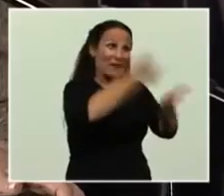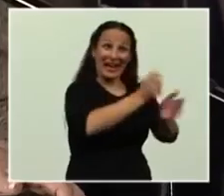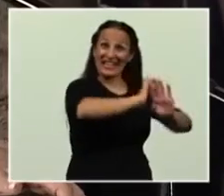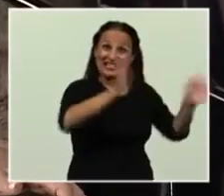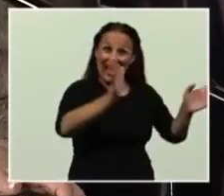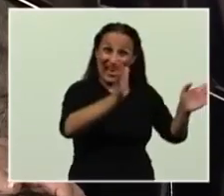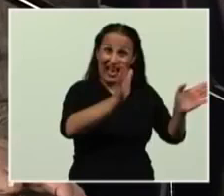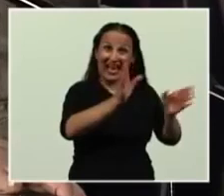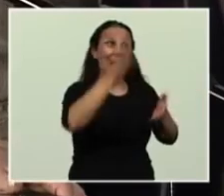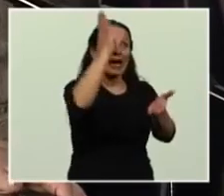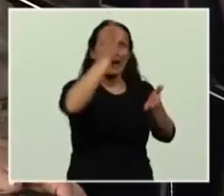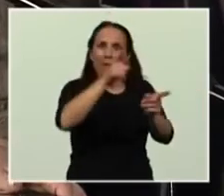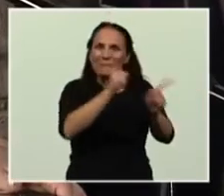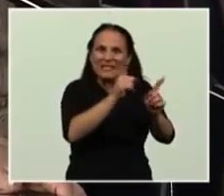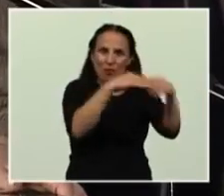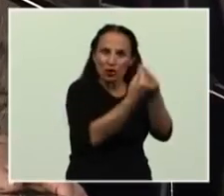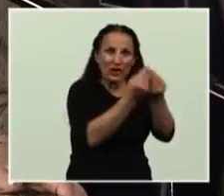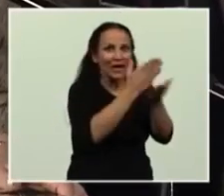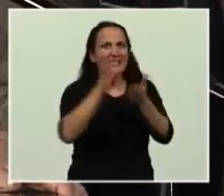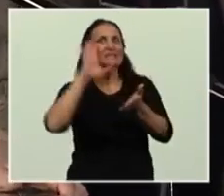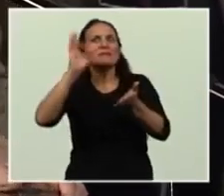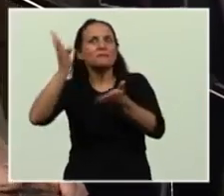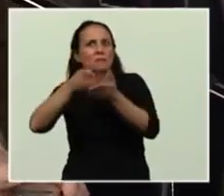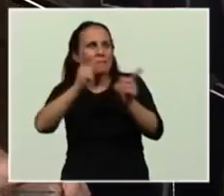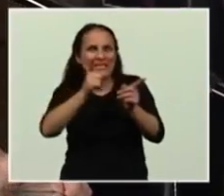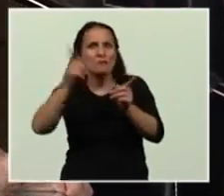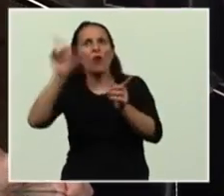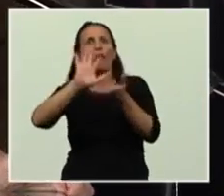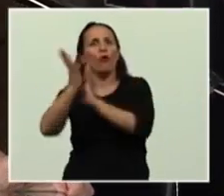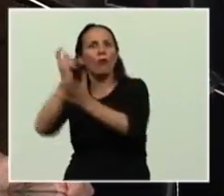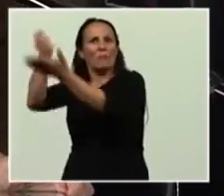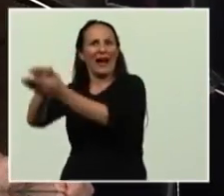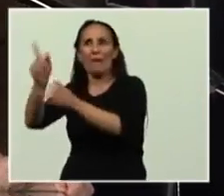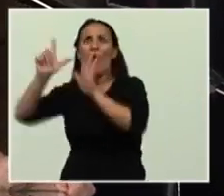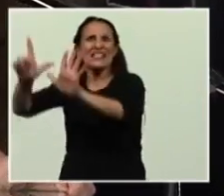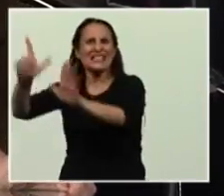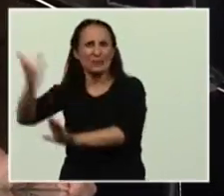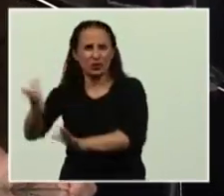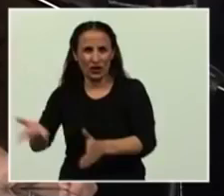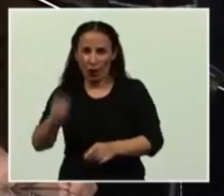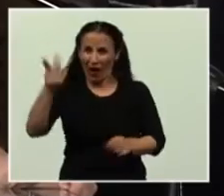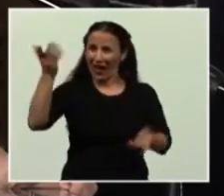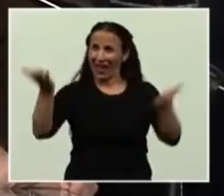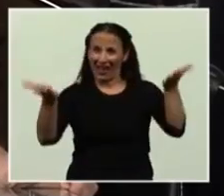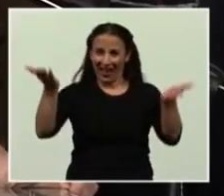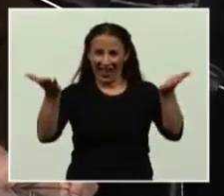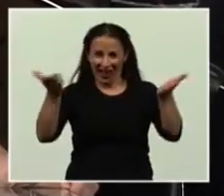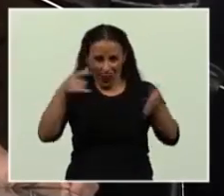bonos y en efectivo al 93% de los acreedores. Entonces, díganme qué noción de justicia,